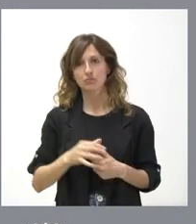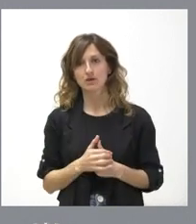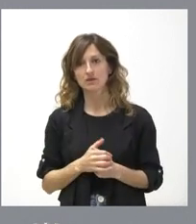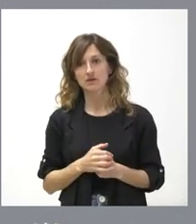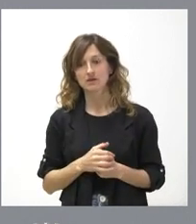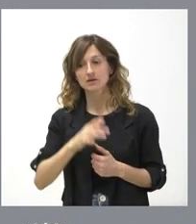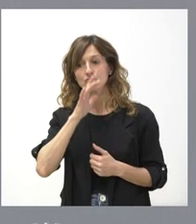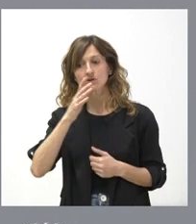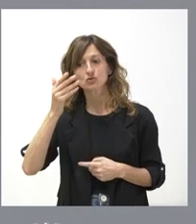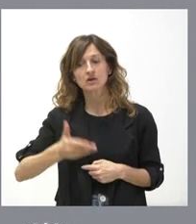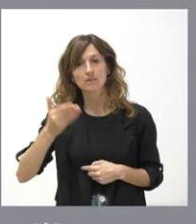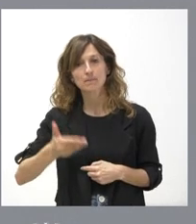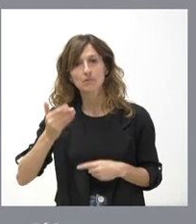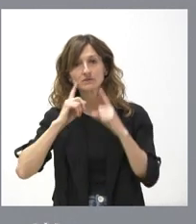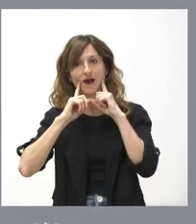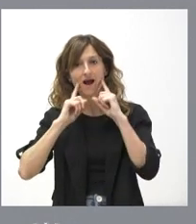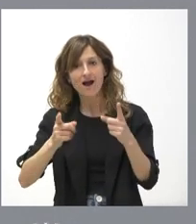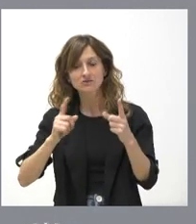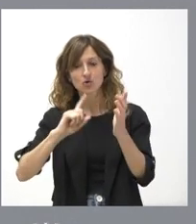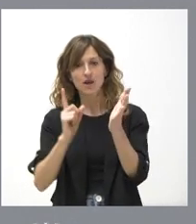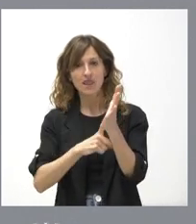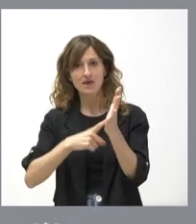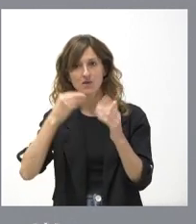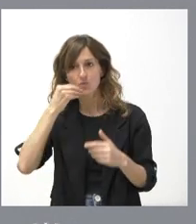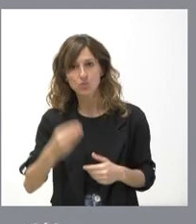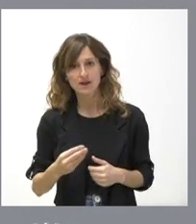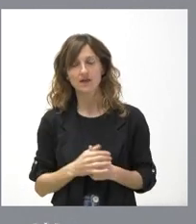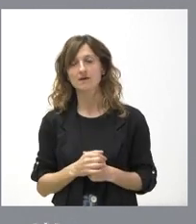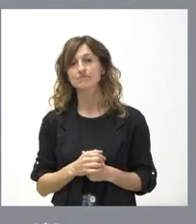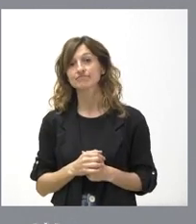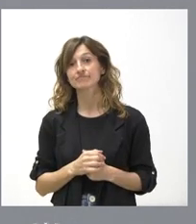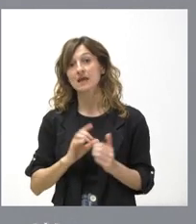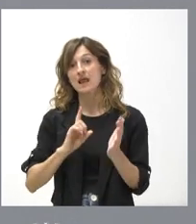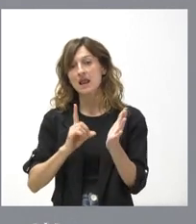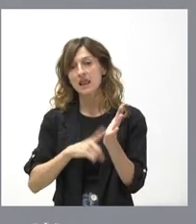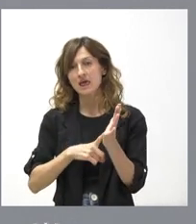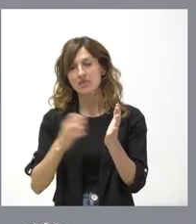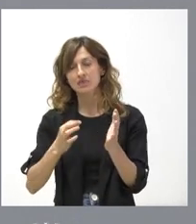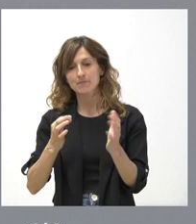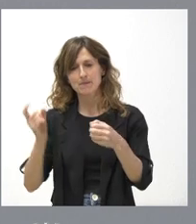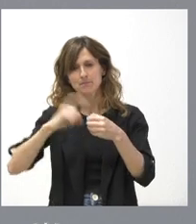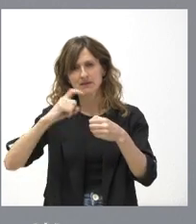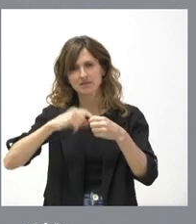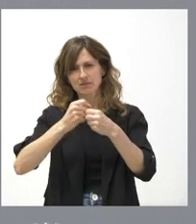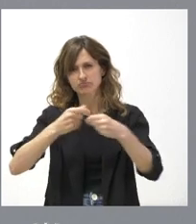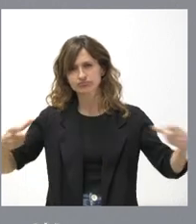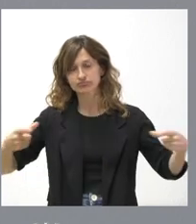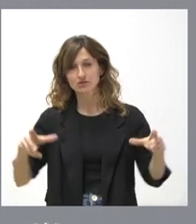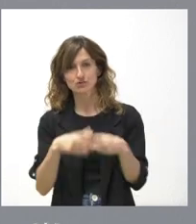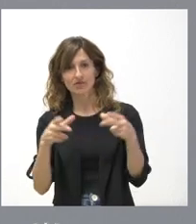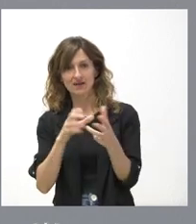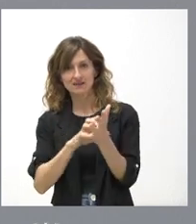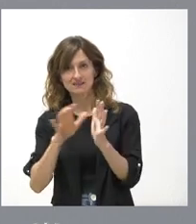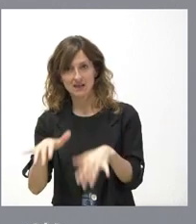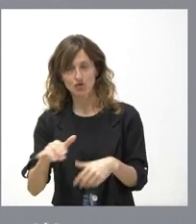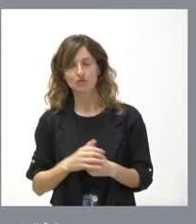importa muchísimo, en este caso, que haya una buena ley y que sea una ley que cuente con una participación muy amplia de la sociedad de Castilla y León y, por